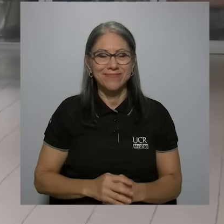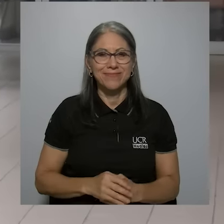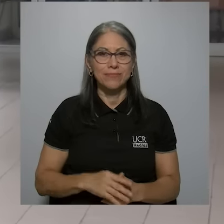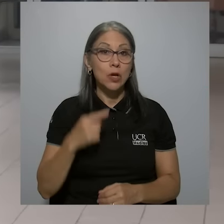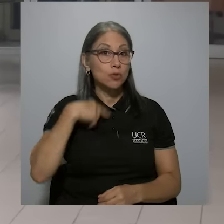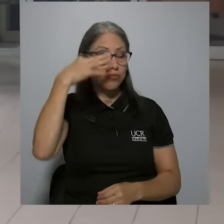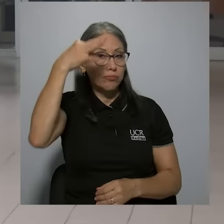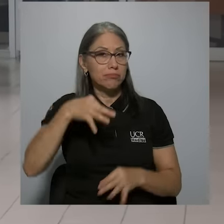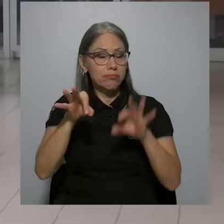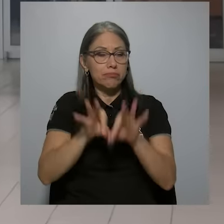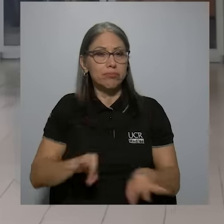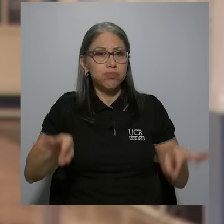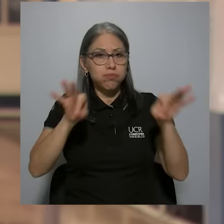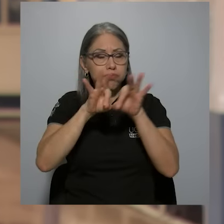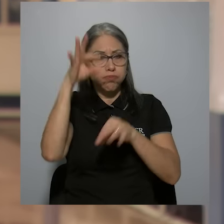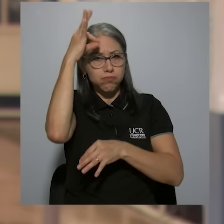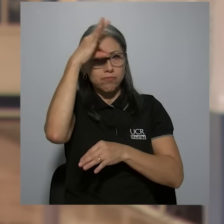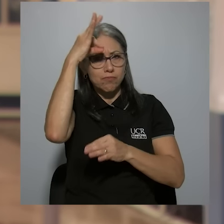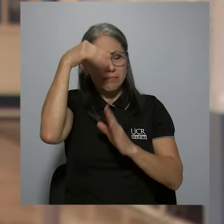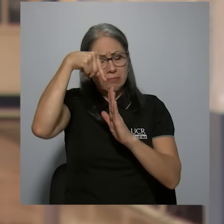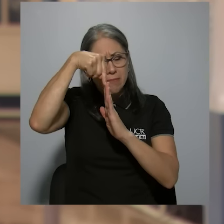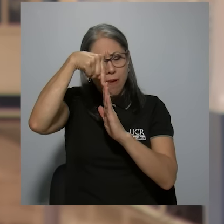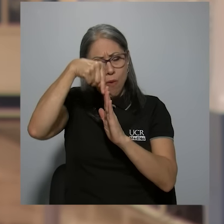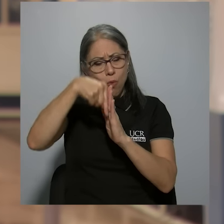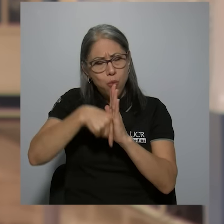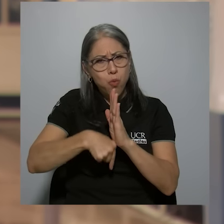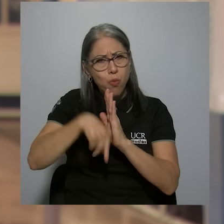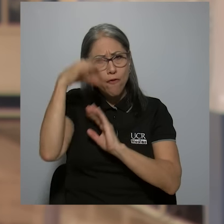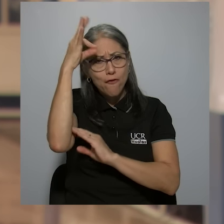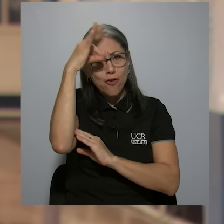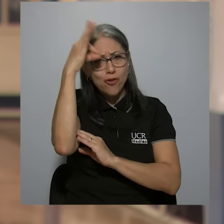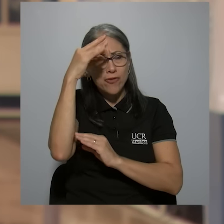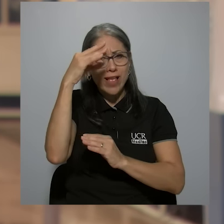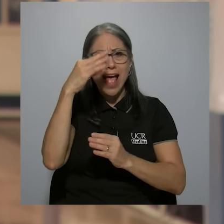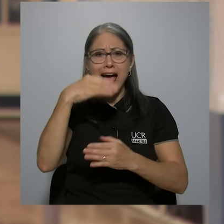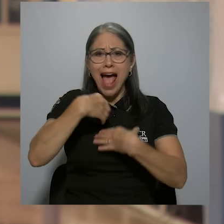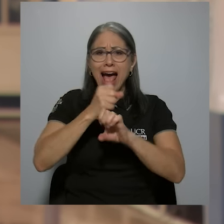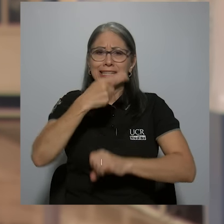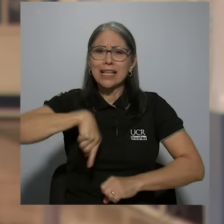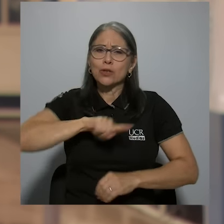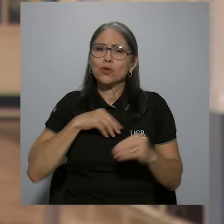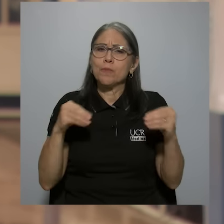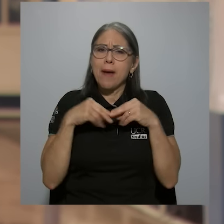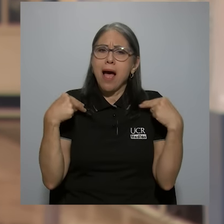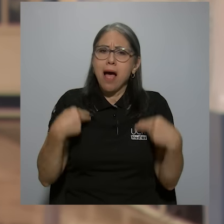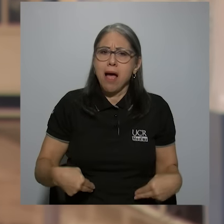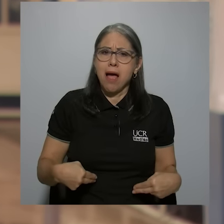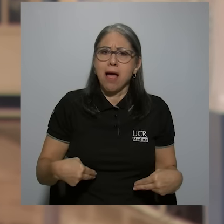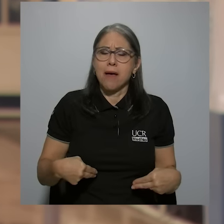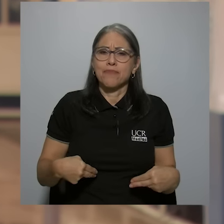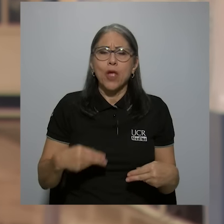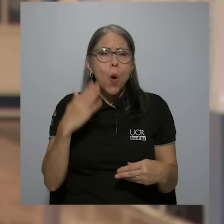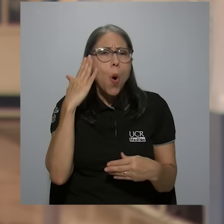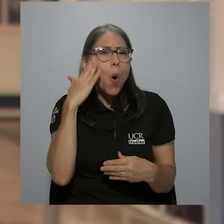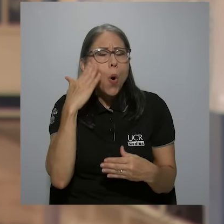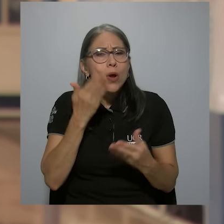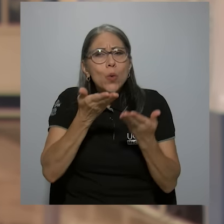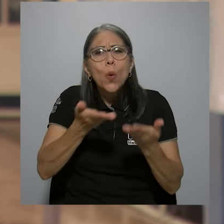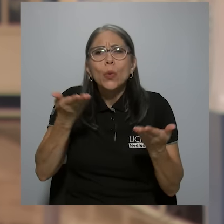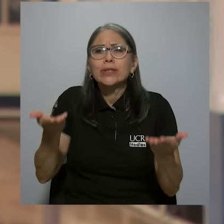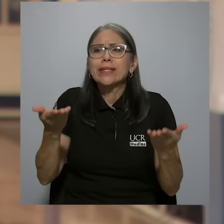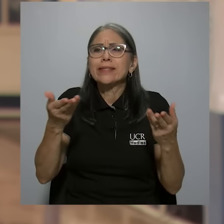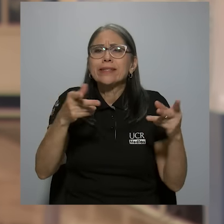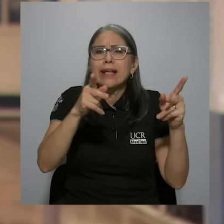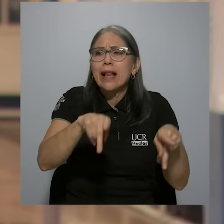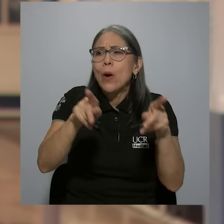Y creo que la importancia de la filosofía y el introducirse en ella radica en que tal vez nos hacen más humanos. El acercarse a cuestiones de la humanidad,